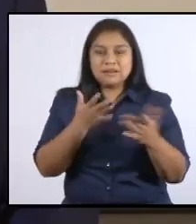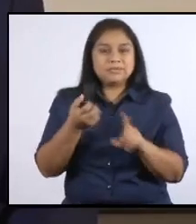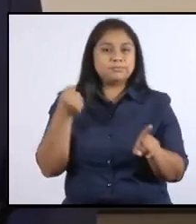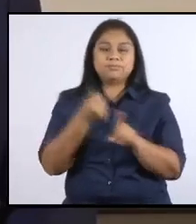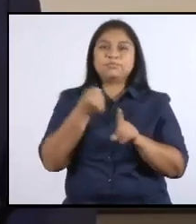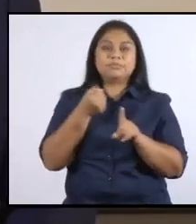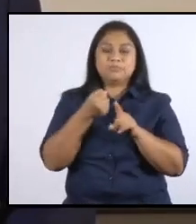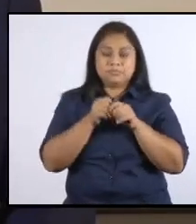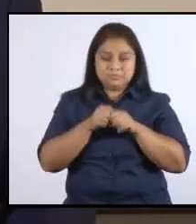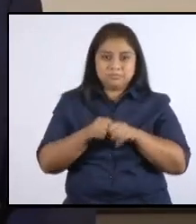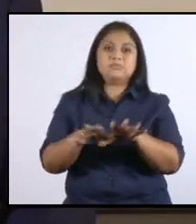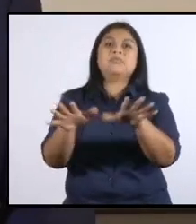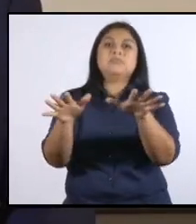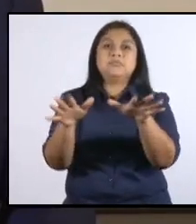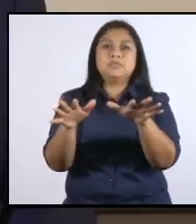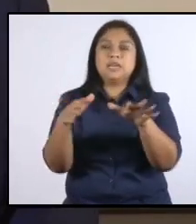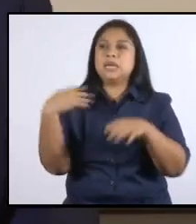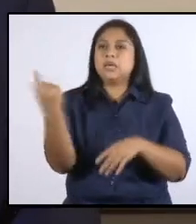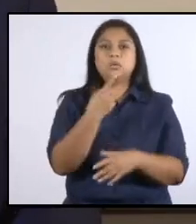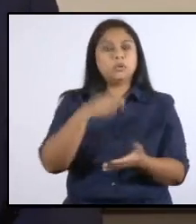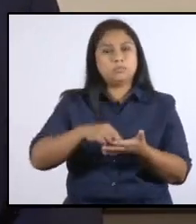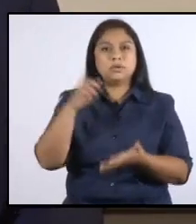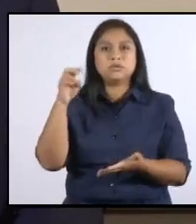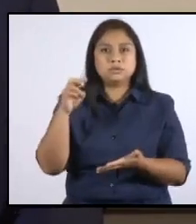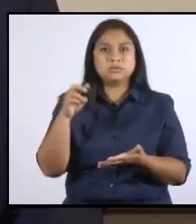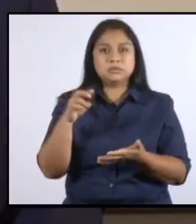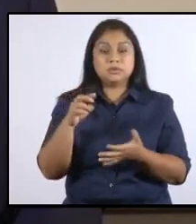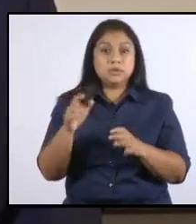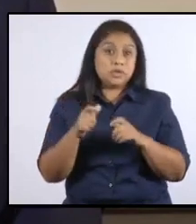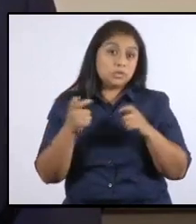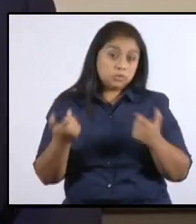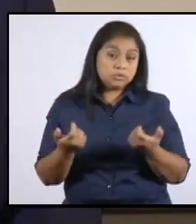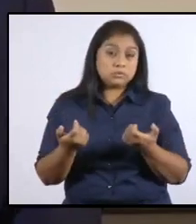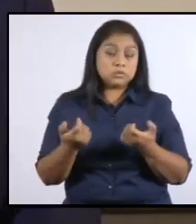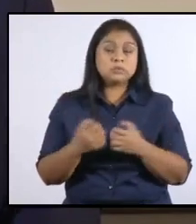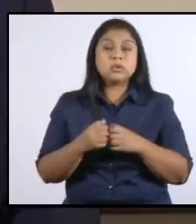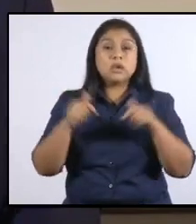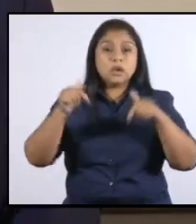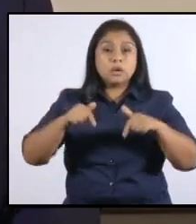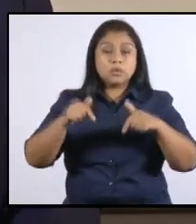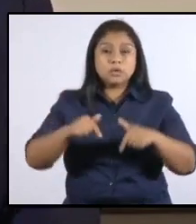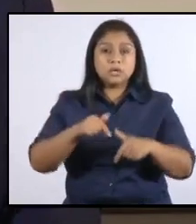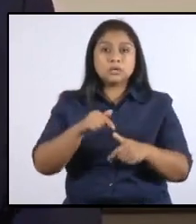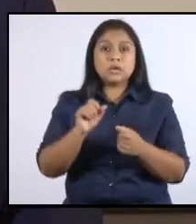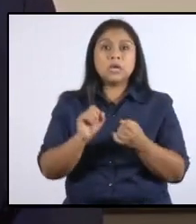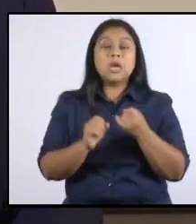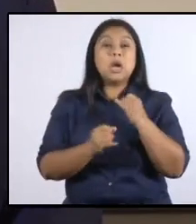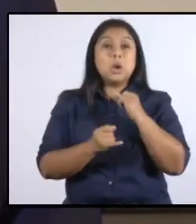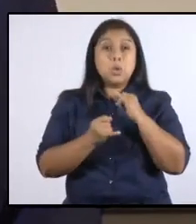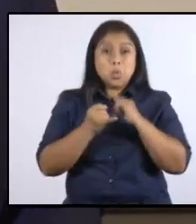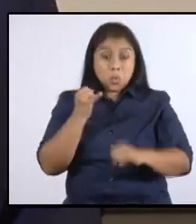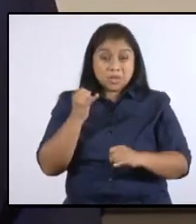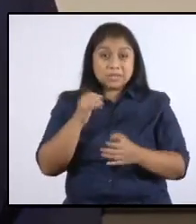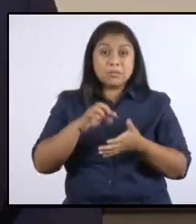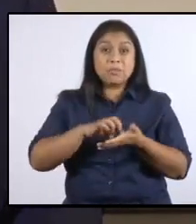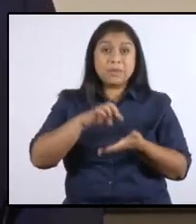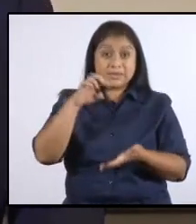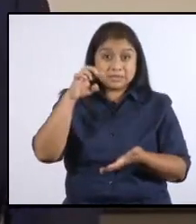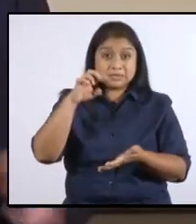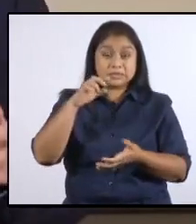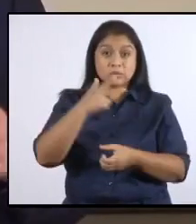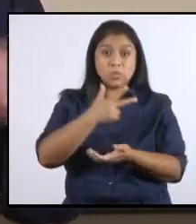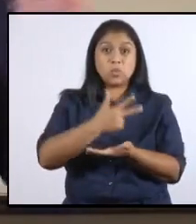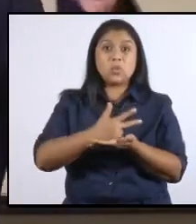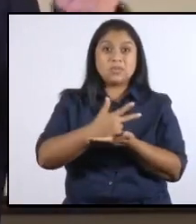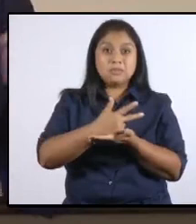virus se hiciera presente en todo el país. De tal suerte que somos uno de los últimos países en el continente donde